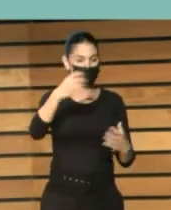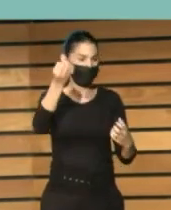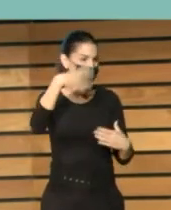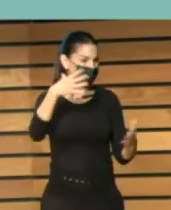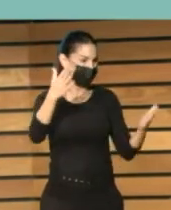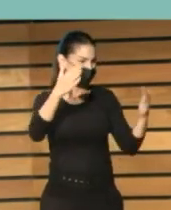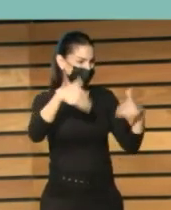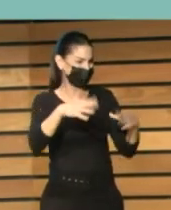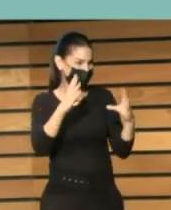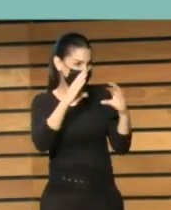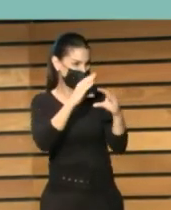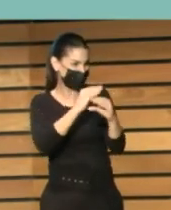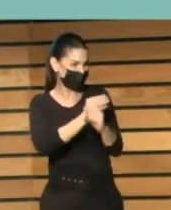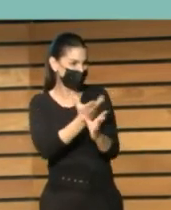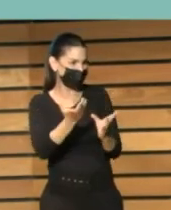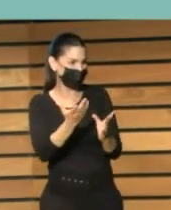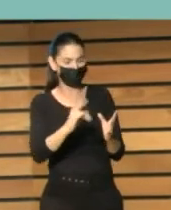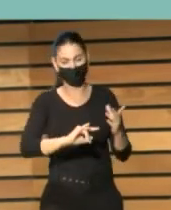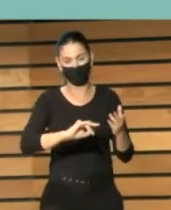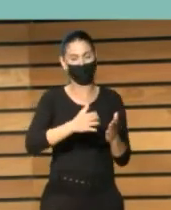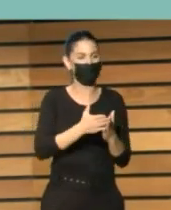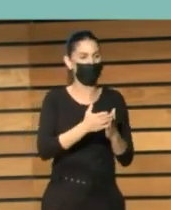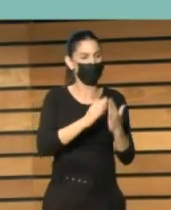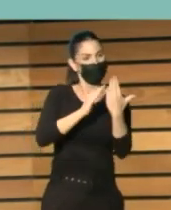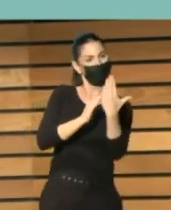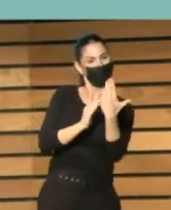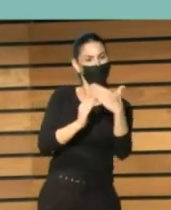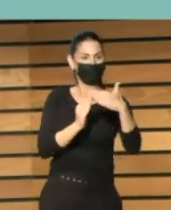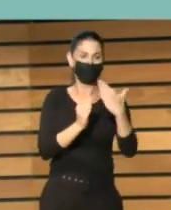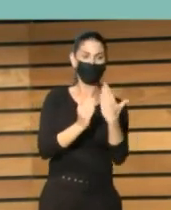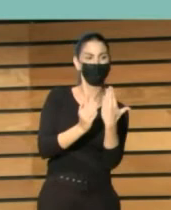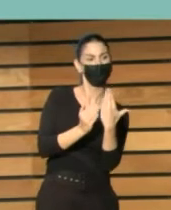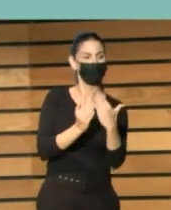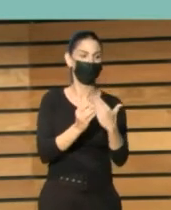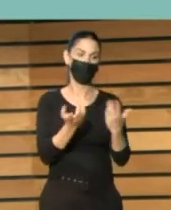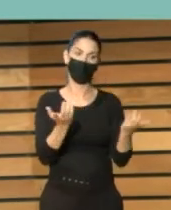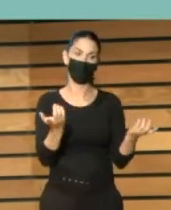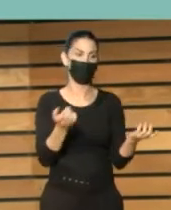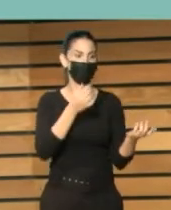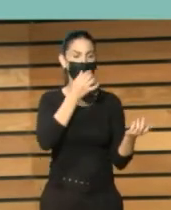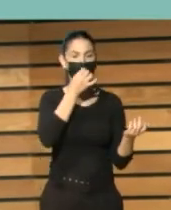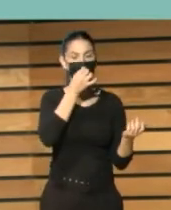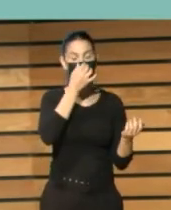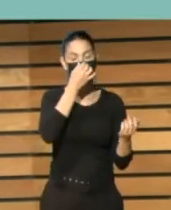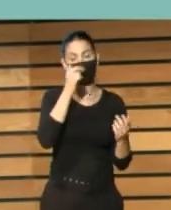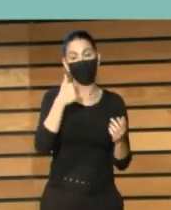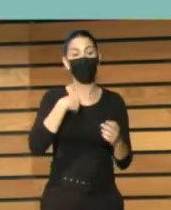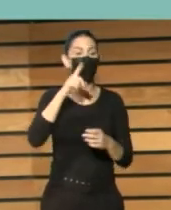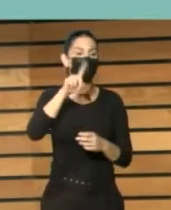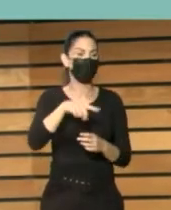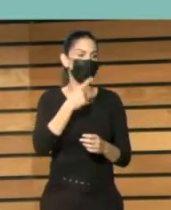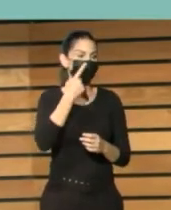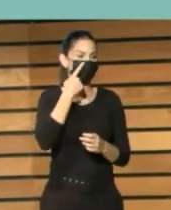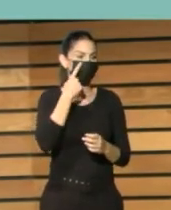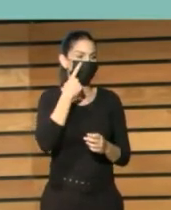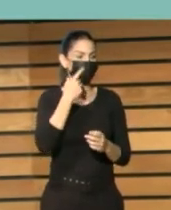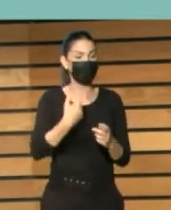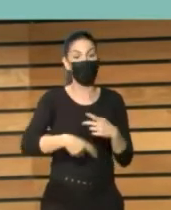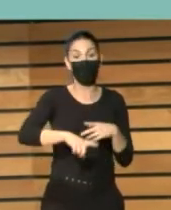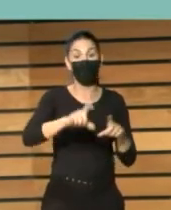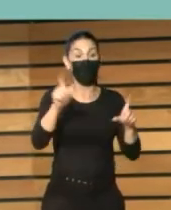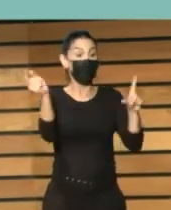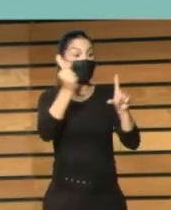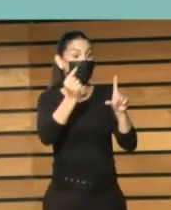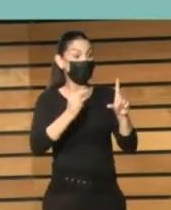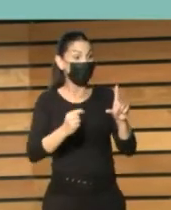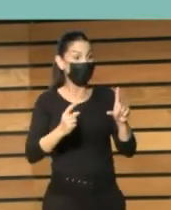errores. Páginas curvadas, imágenes torcidas, el OCR ilegible. He visto cosas como grabados preciosos antiguos con una